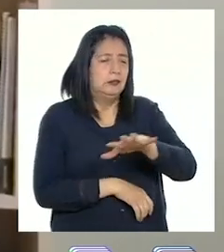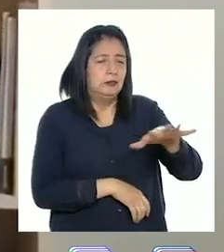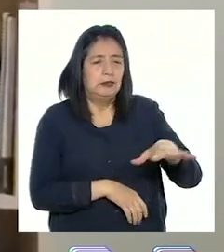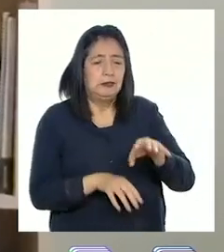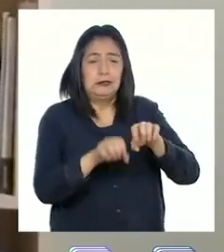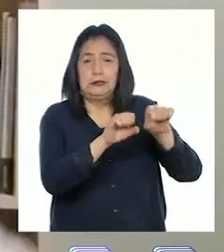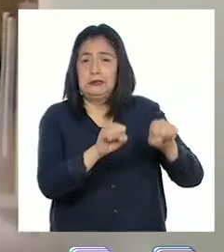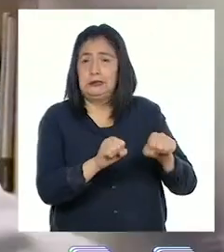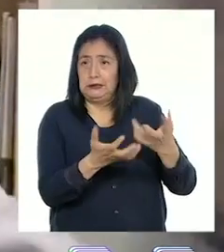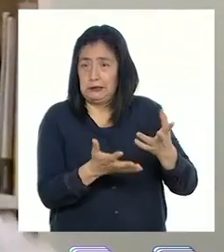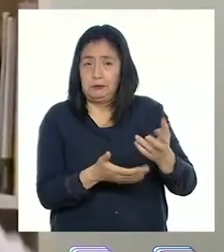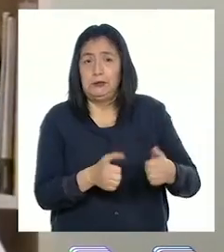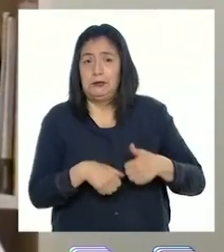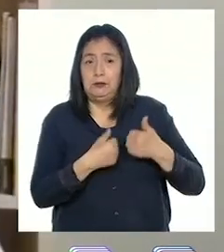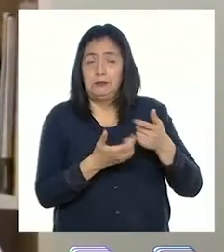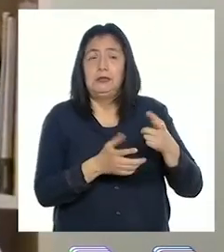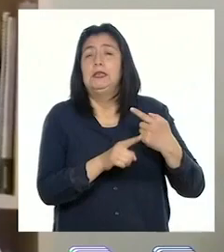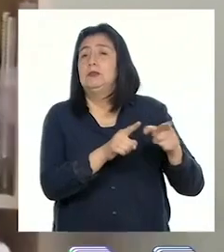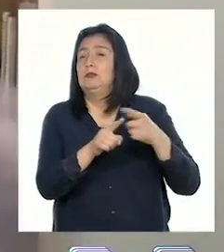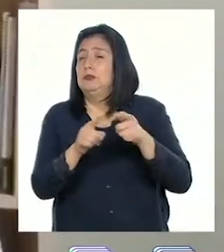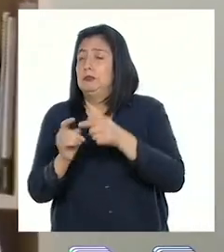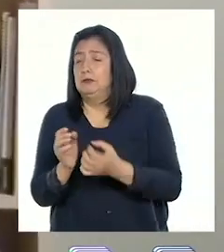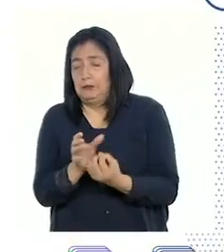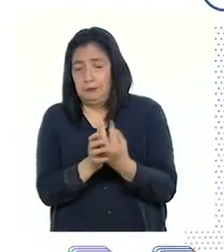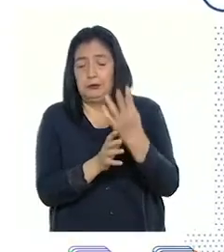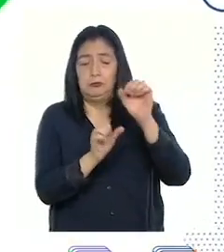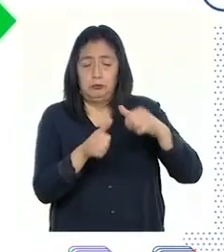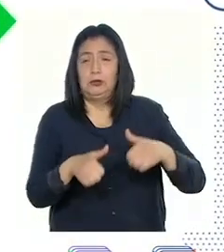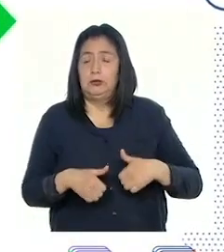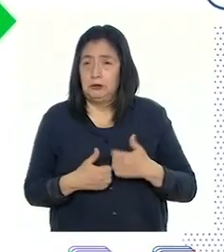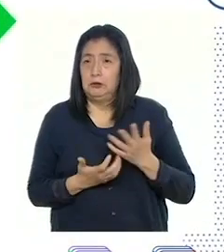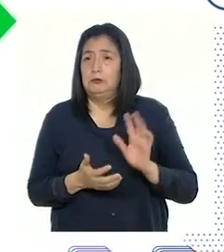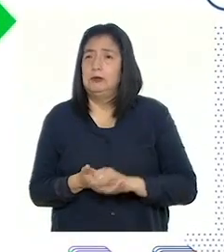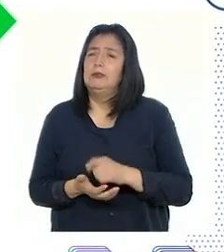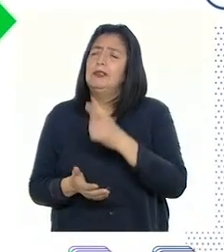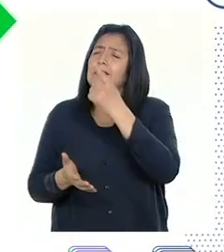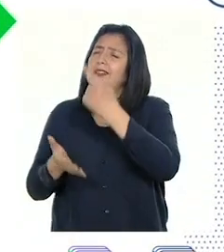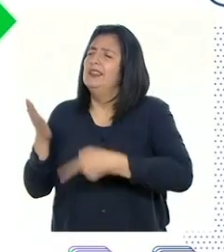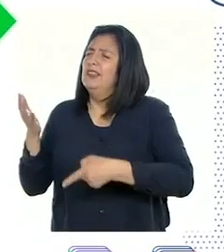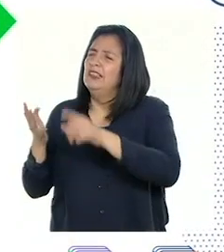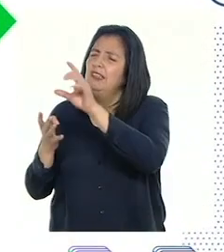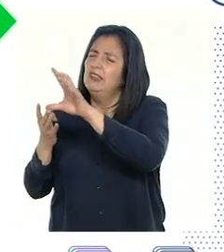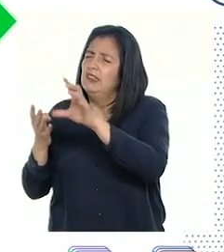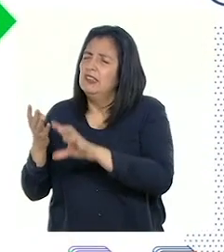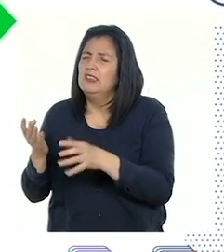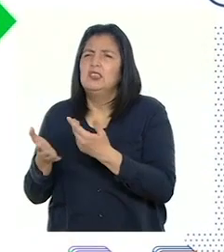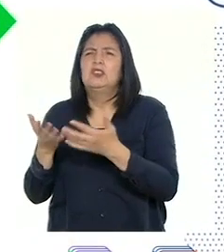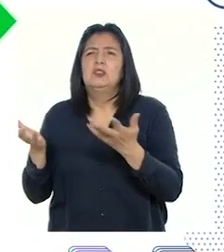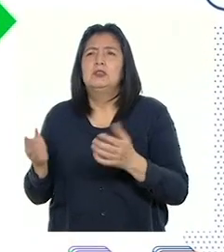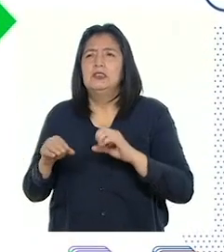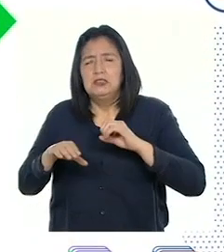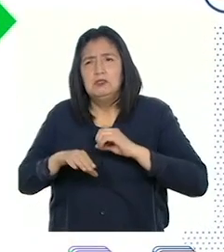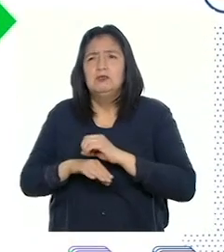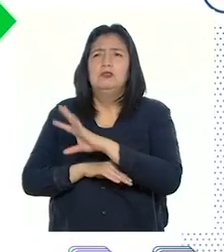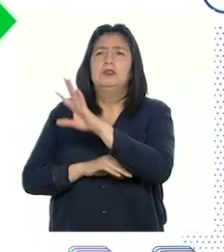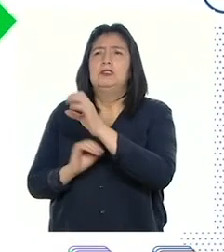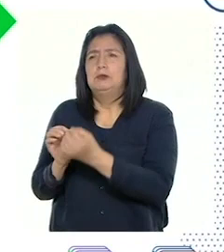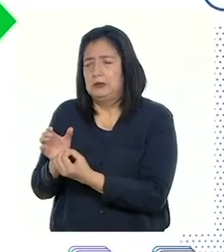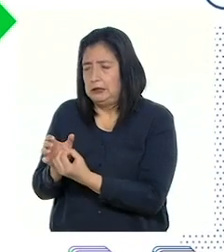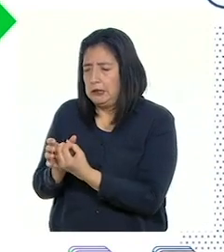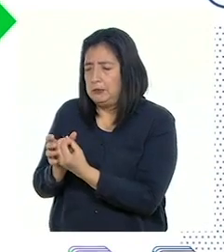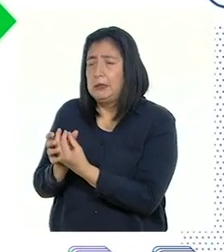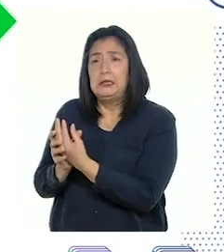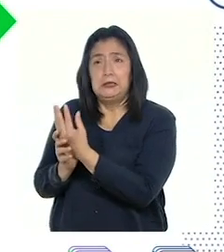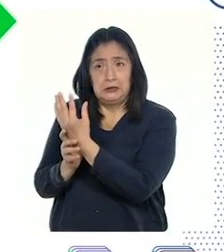en donde diferentes plantas podrán desarrollarse. ¿Qué características o elementos influyen para que